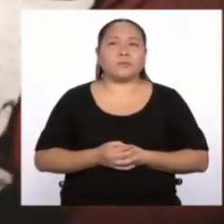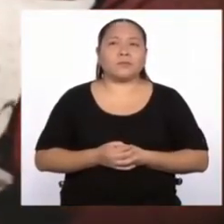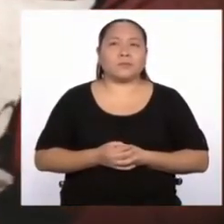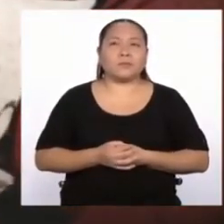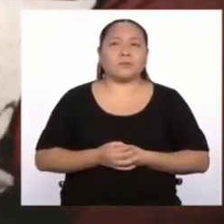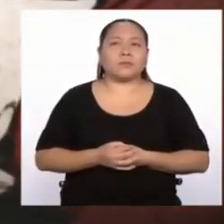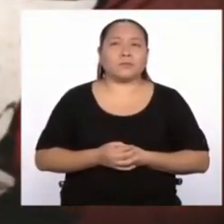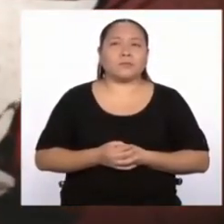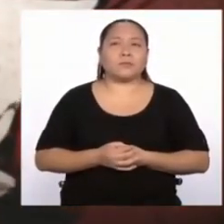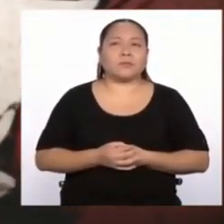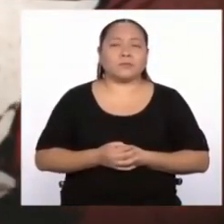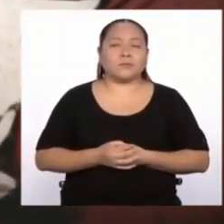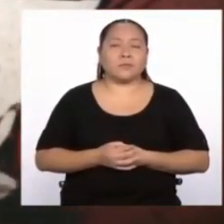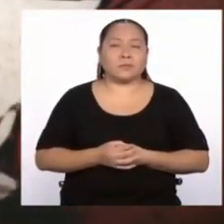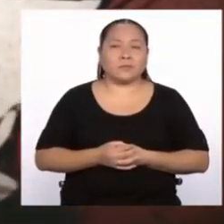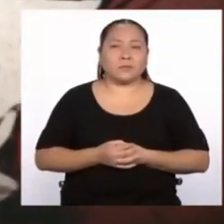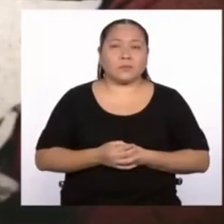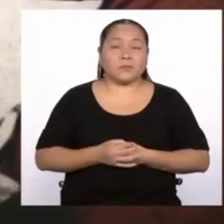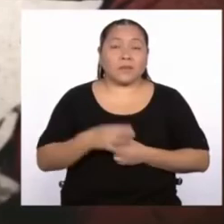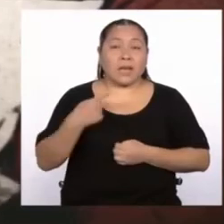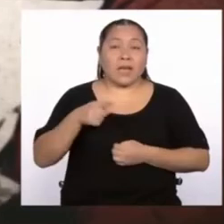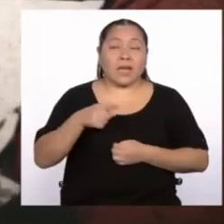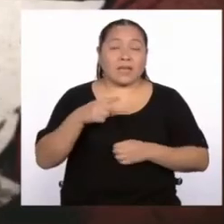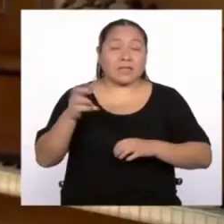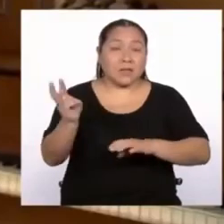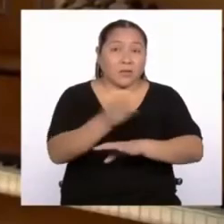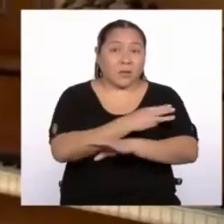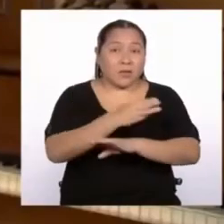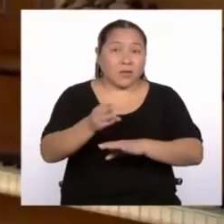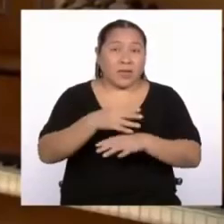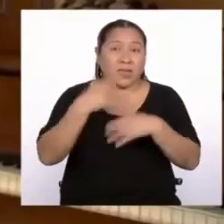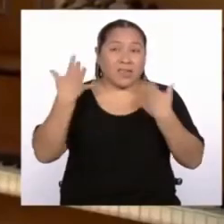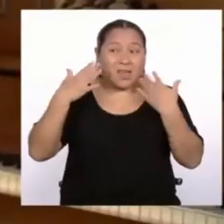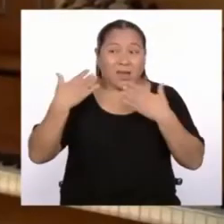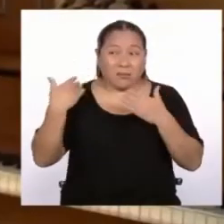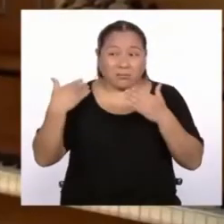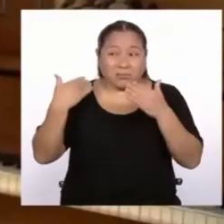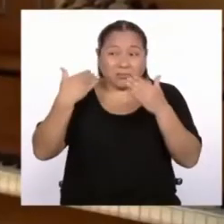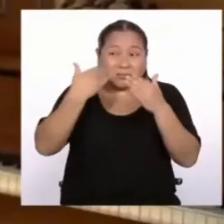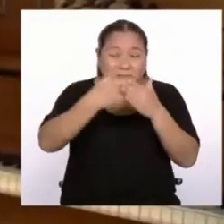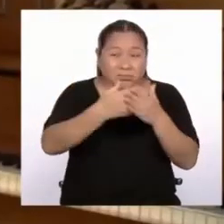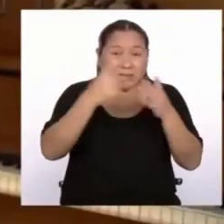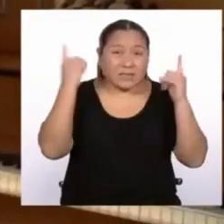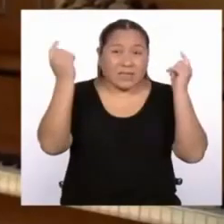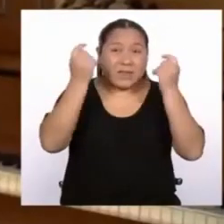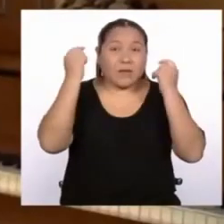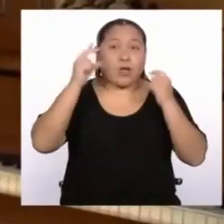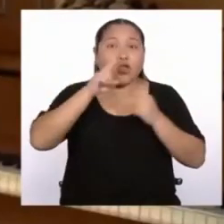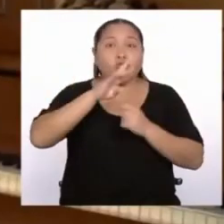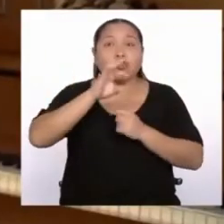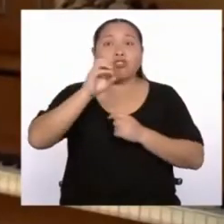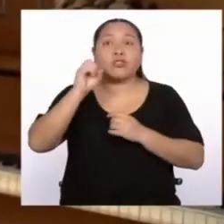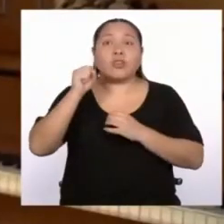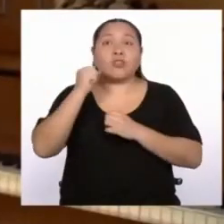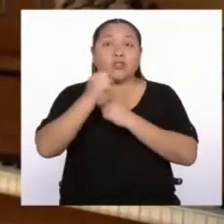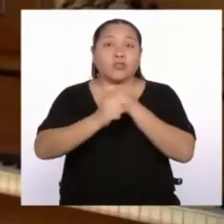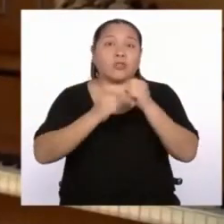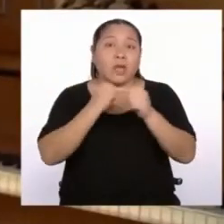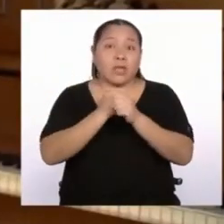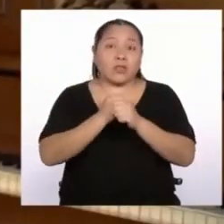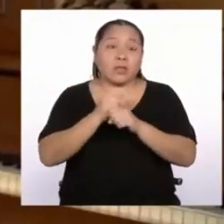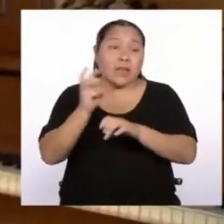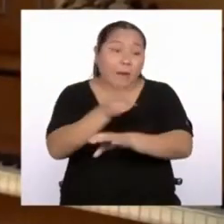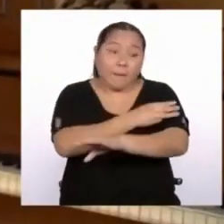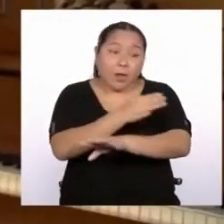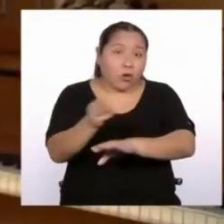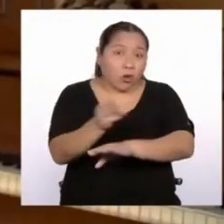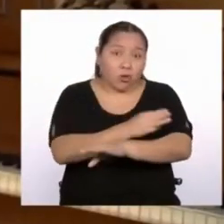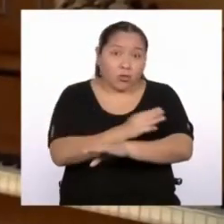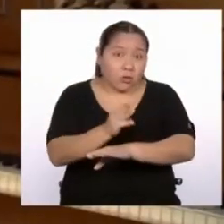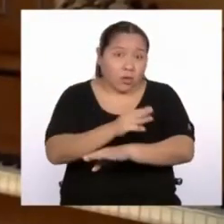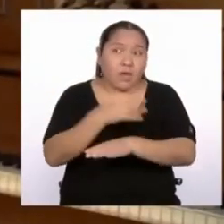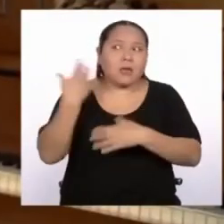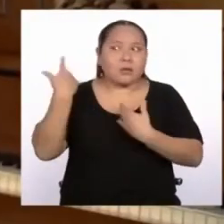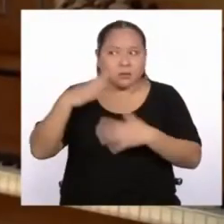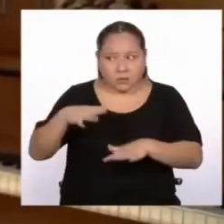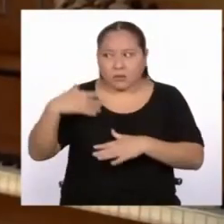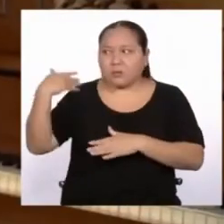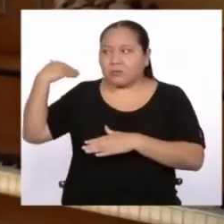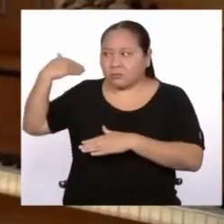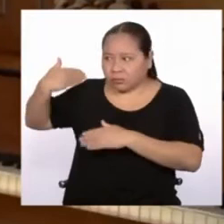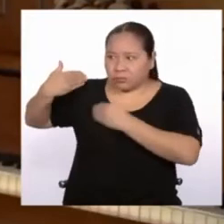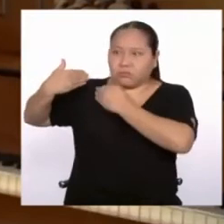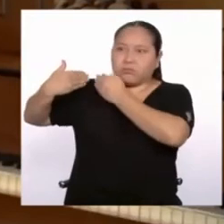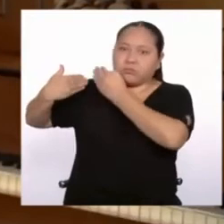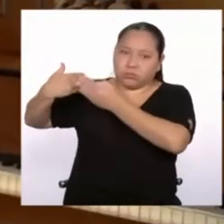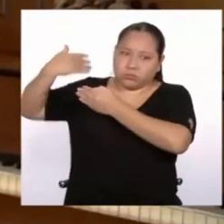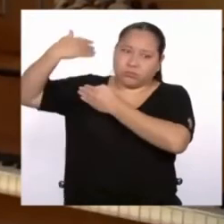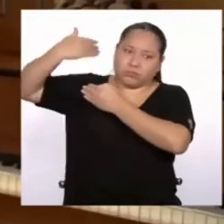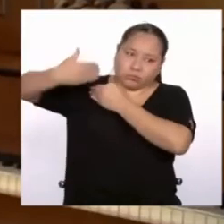A esa melodía que ya va a cumplir 200 años y que es inalterable, porque la melodía así de que todos tararíamos es igual